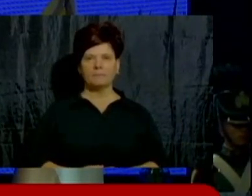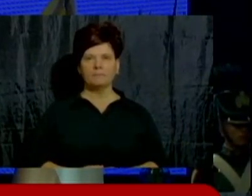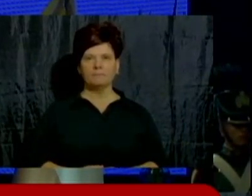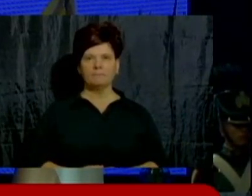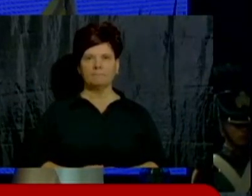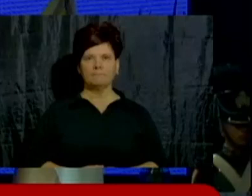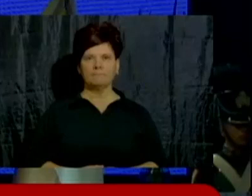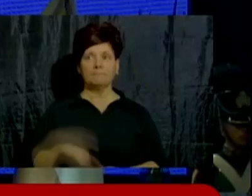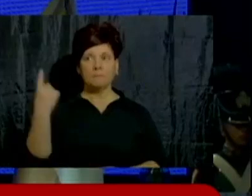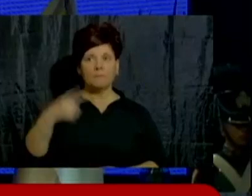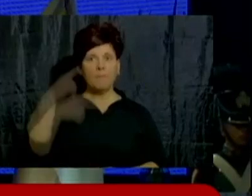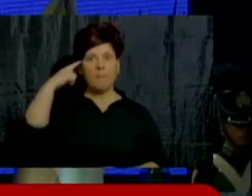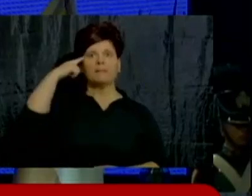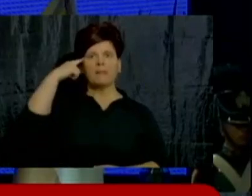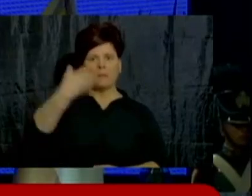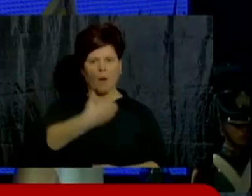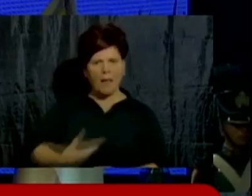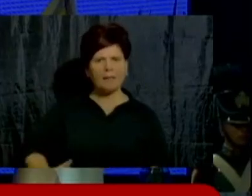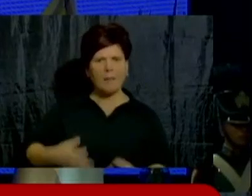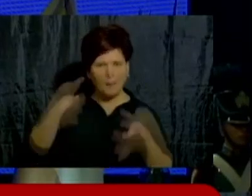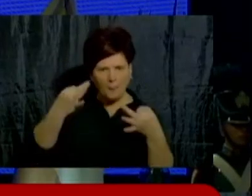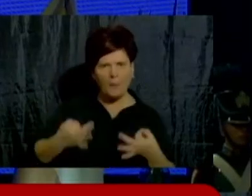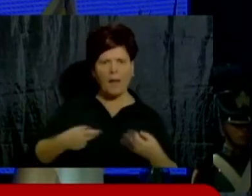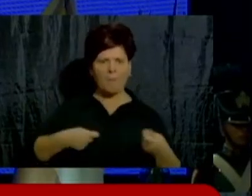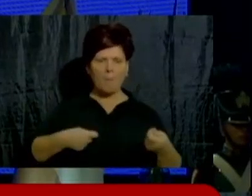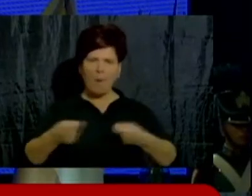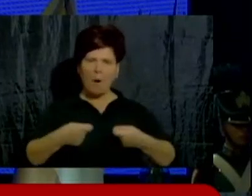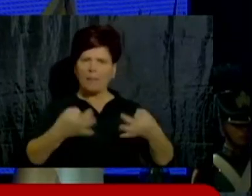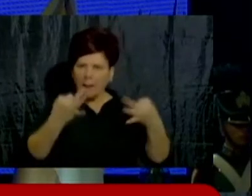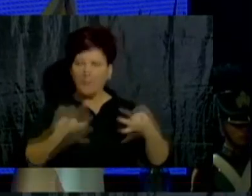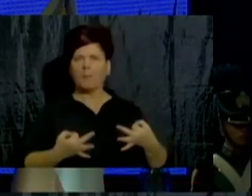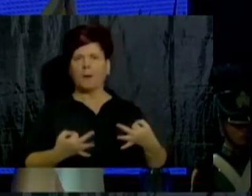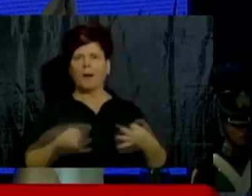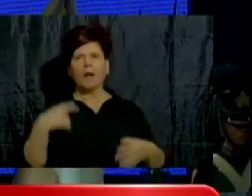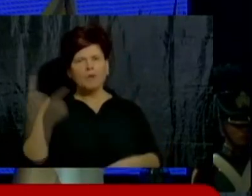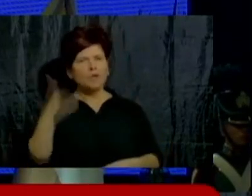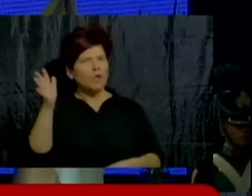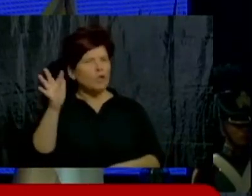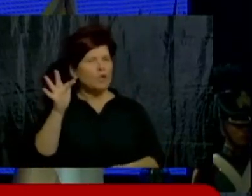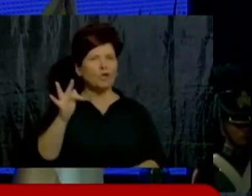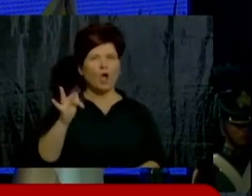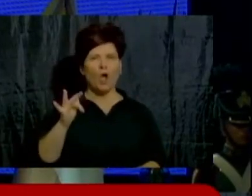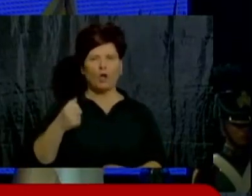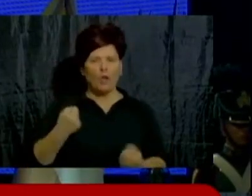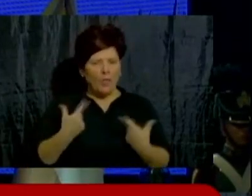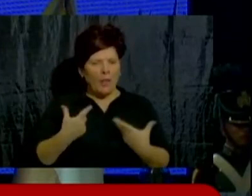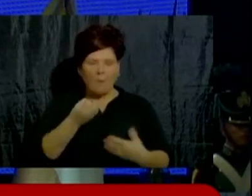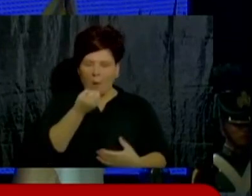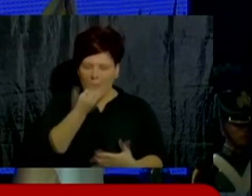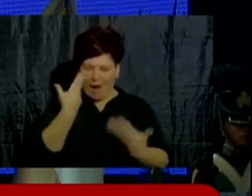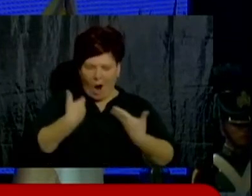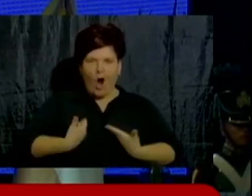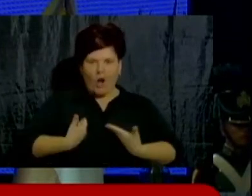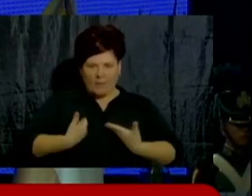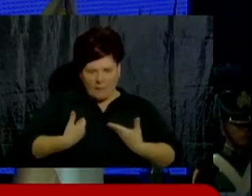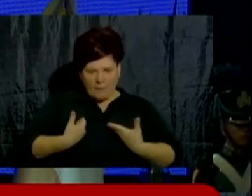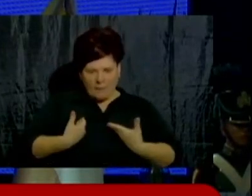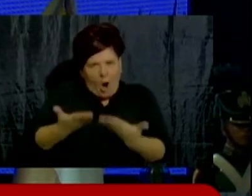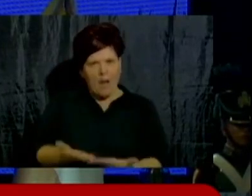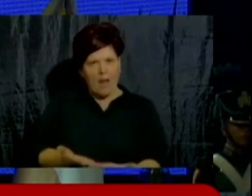Creemos en el buen Estado y creemos en la buena política. Ponemos todos los días lo mejor de nosotros para que esta reivindicación